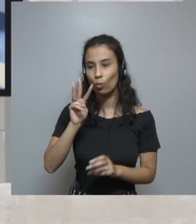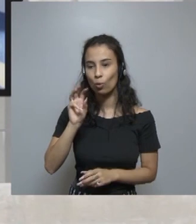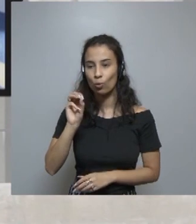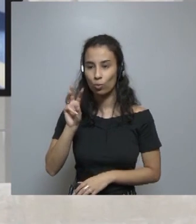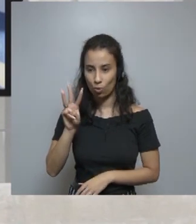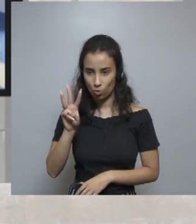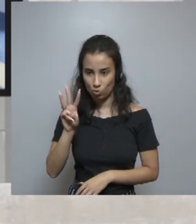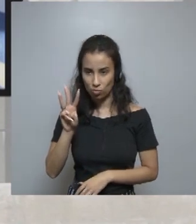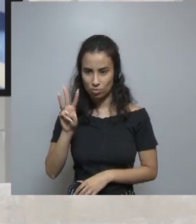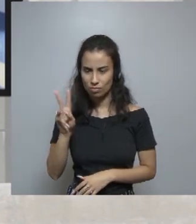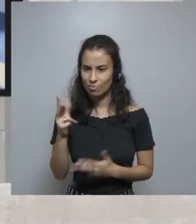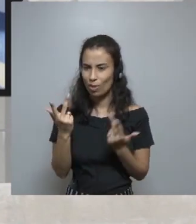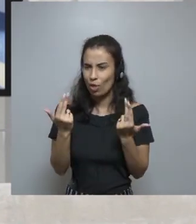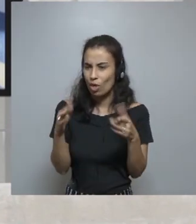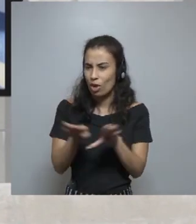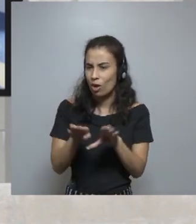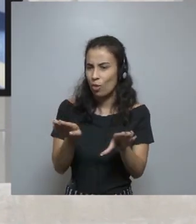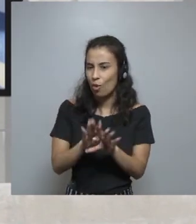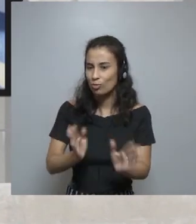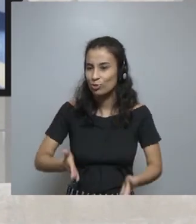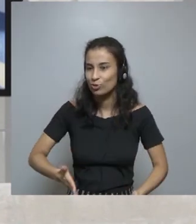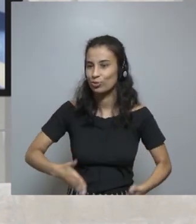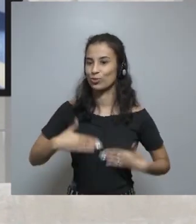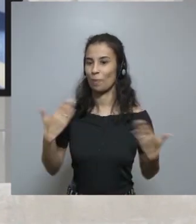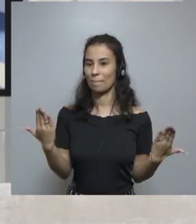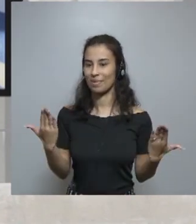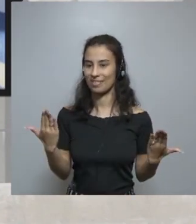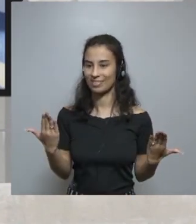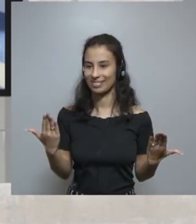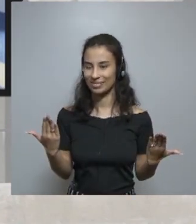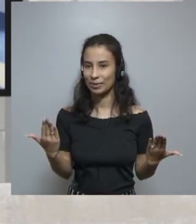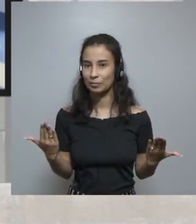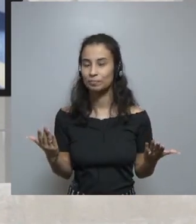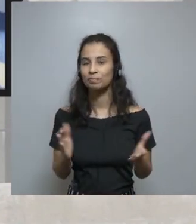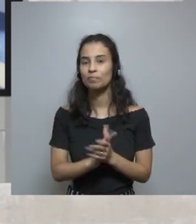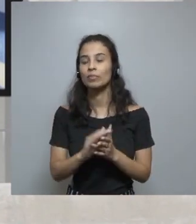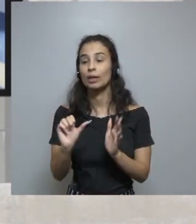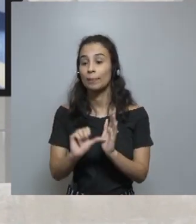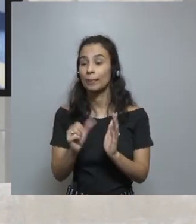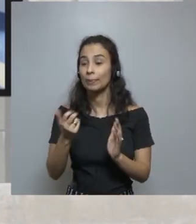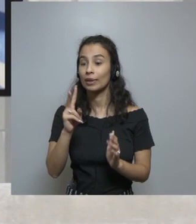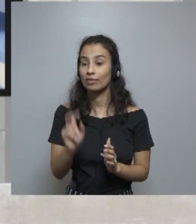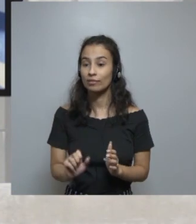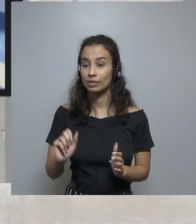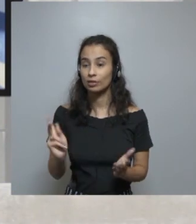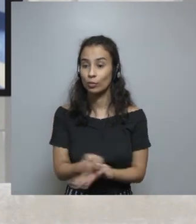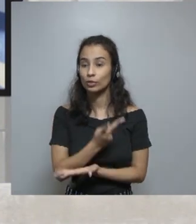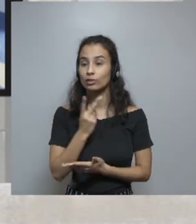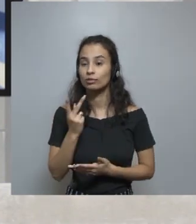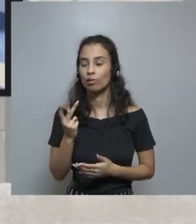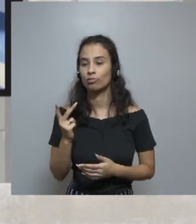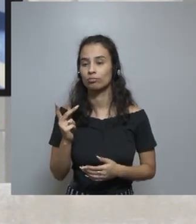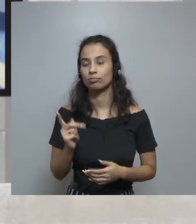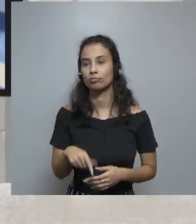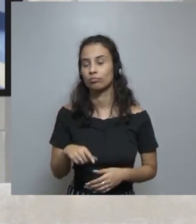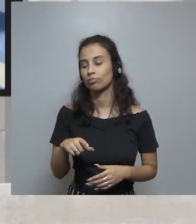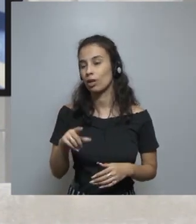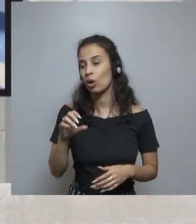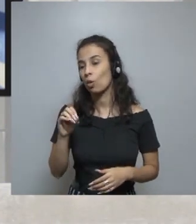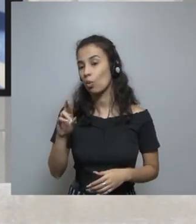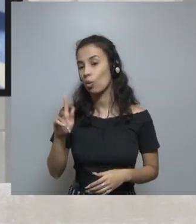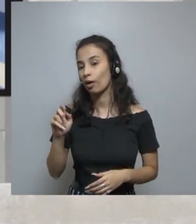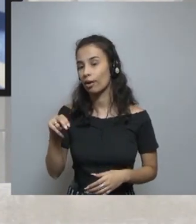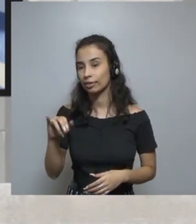que es causar esa sorpresa al cliente. ¿Cómo nosotros hicimos esto? La primera vez que hicimos fue